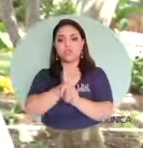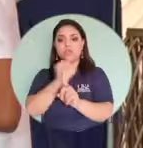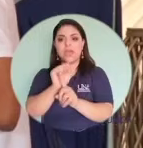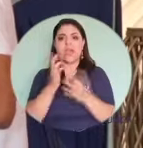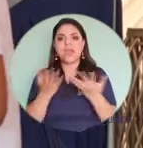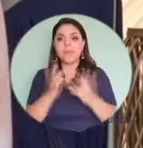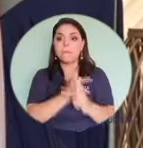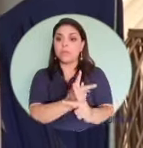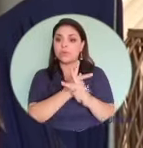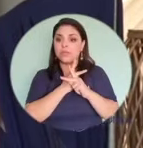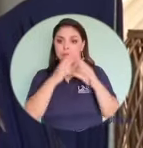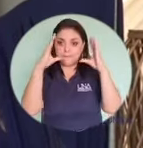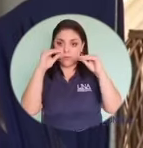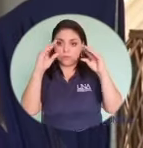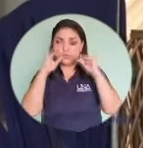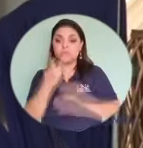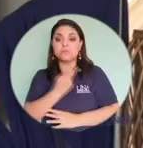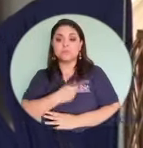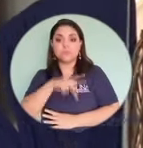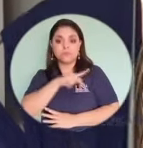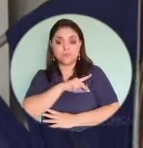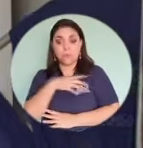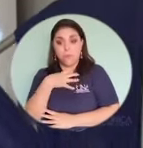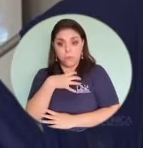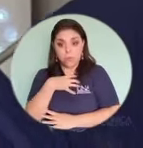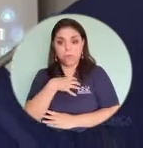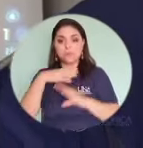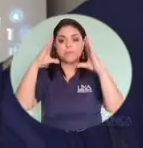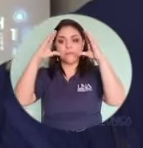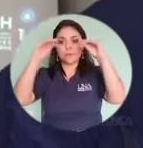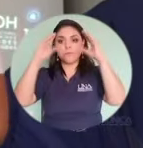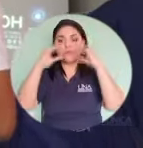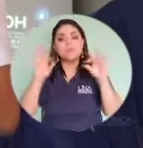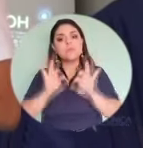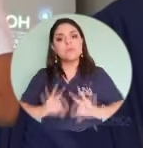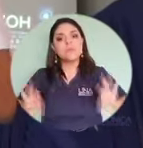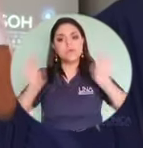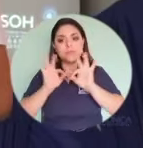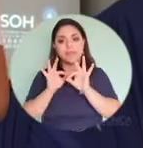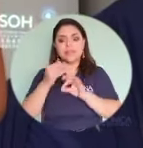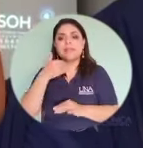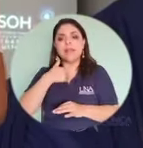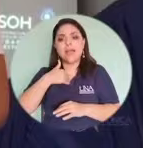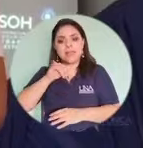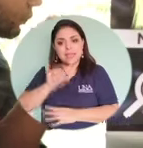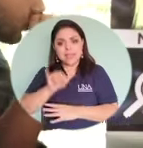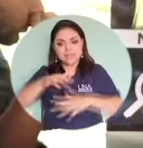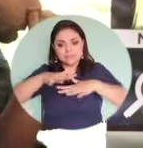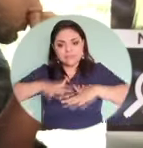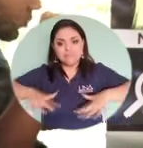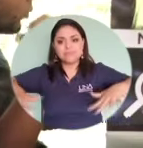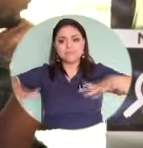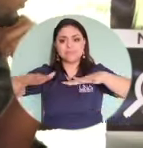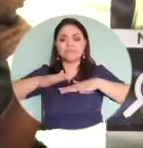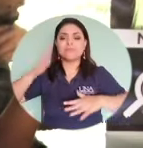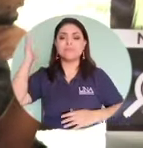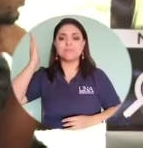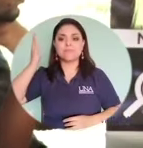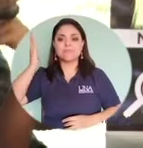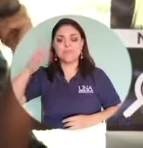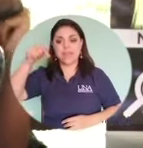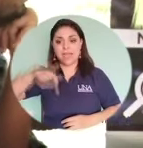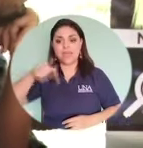nos involucra a todos como sociedad, que es la protección de nuestros datos personales, de nuestra información. La importancia de generar estos